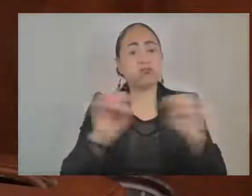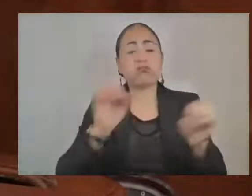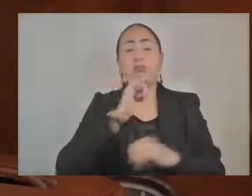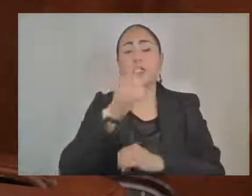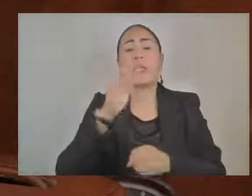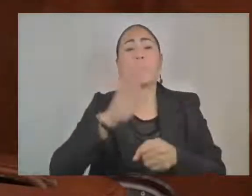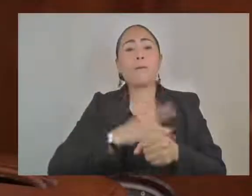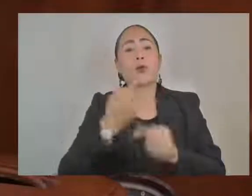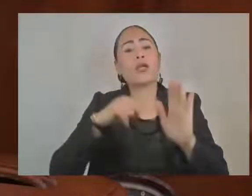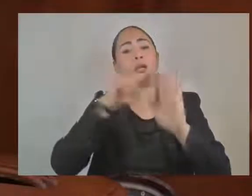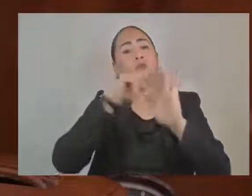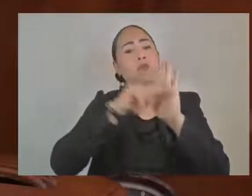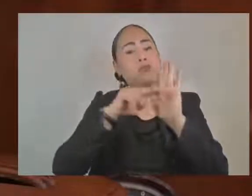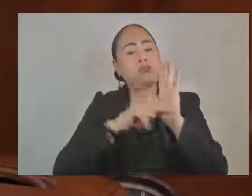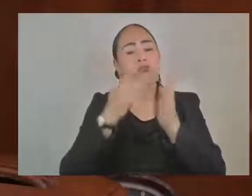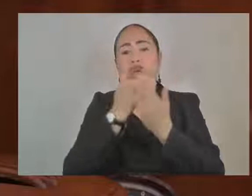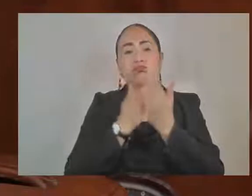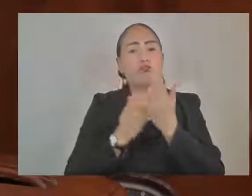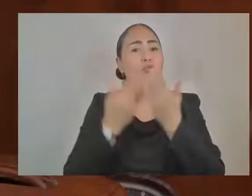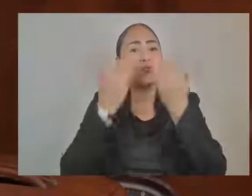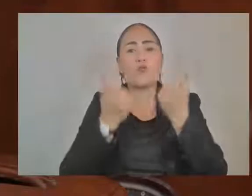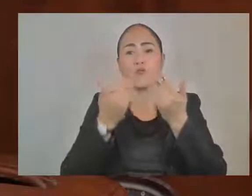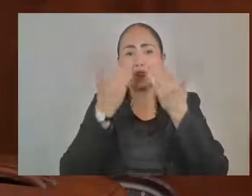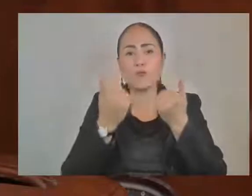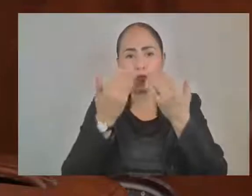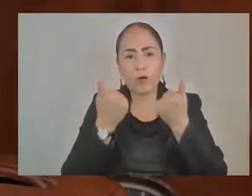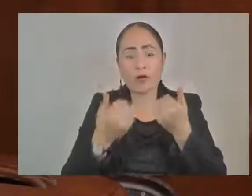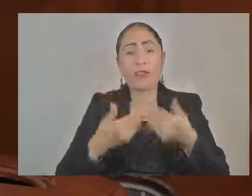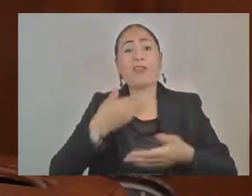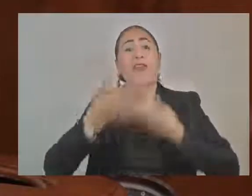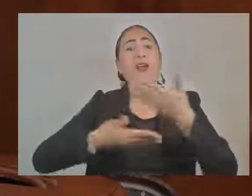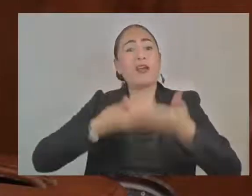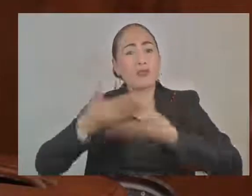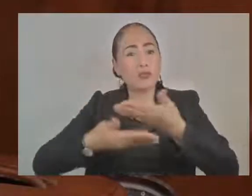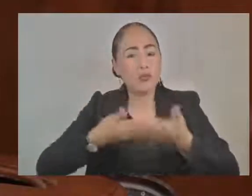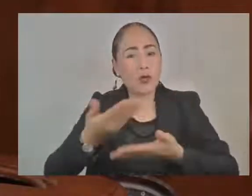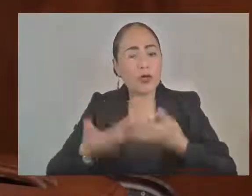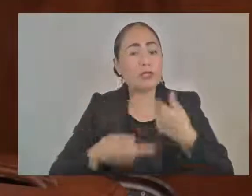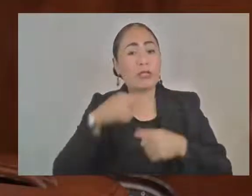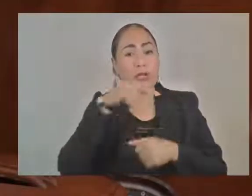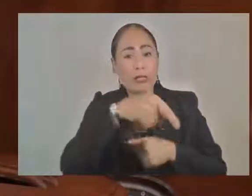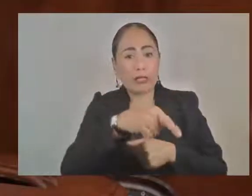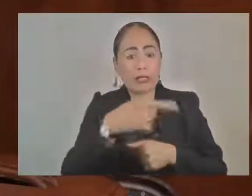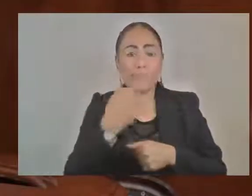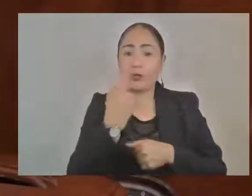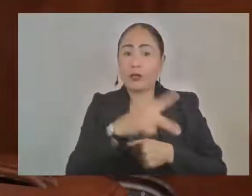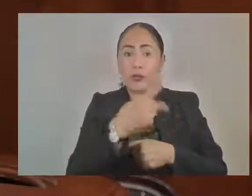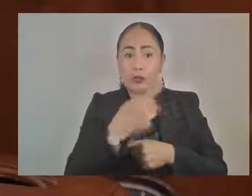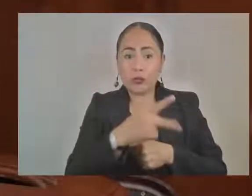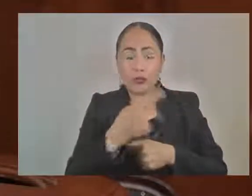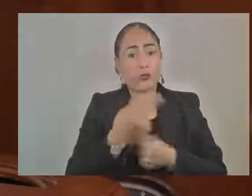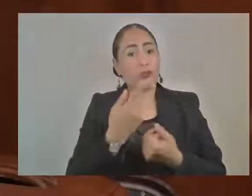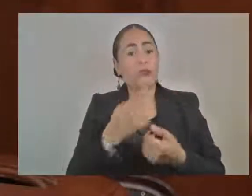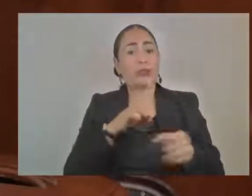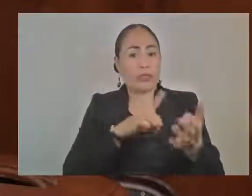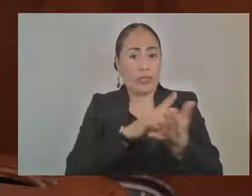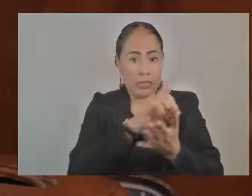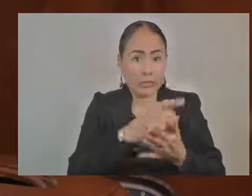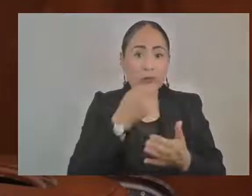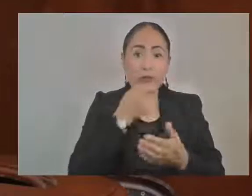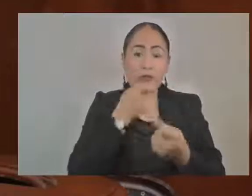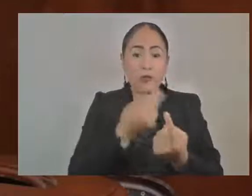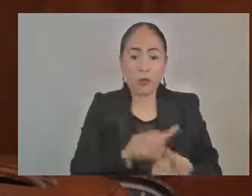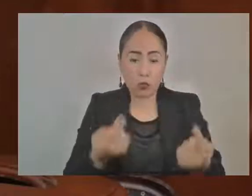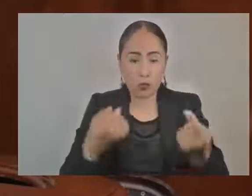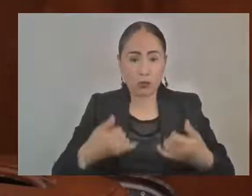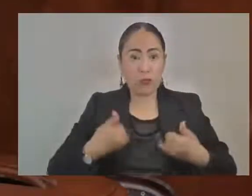normatividad, propiciando fundamentalmente que no se garantice el interés superior de la niñez, así como el